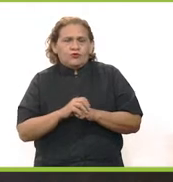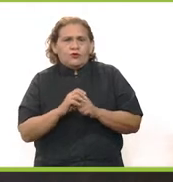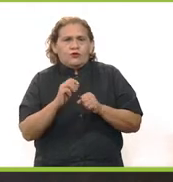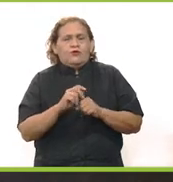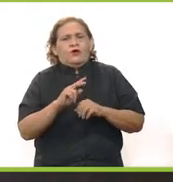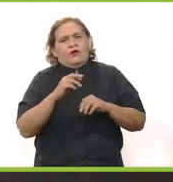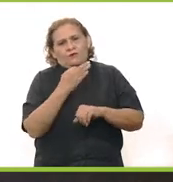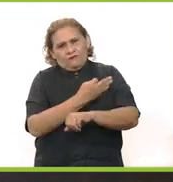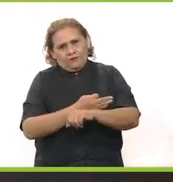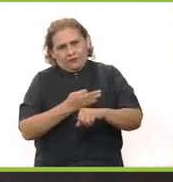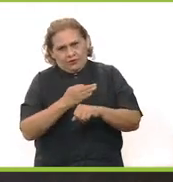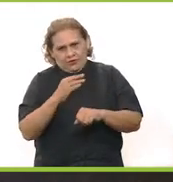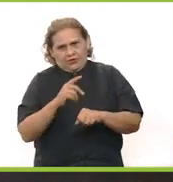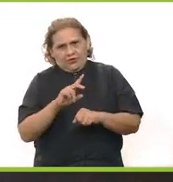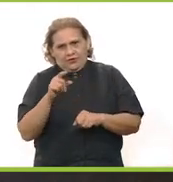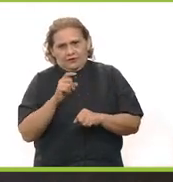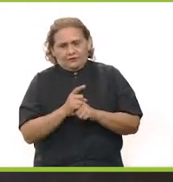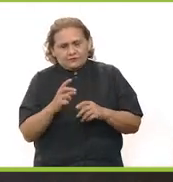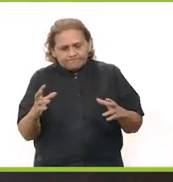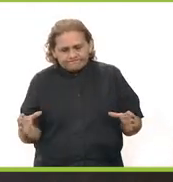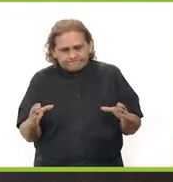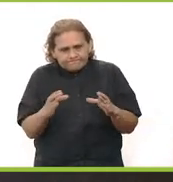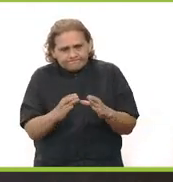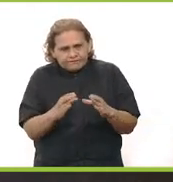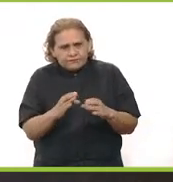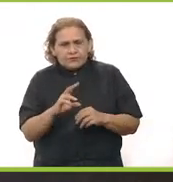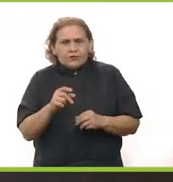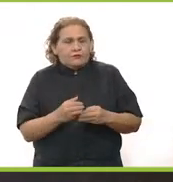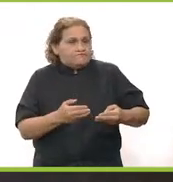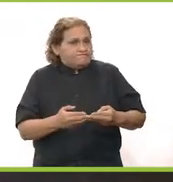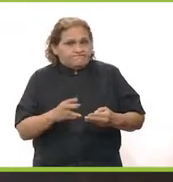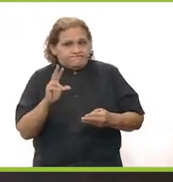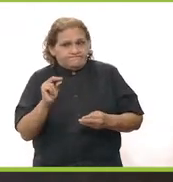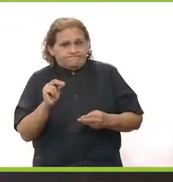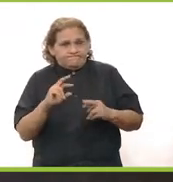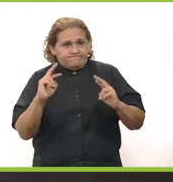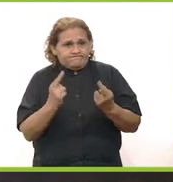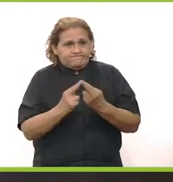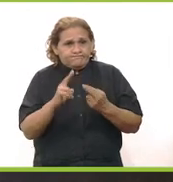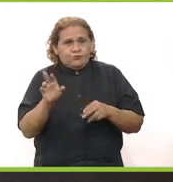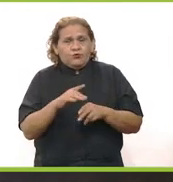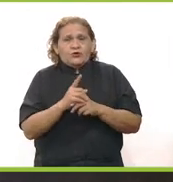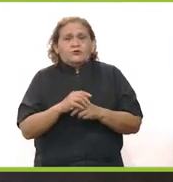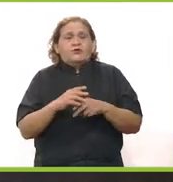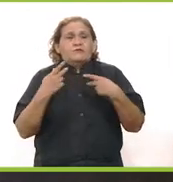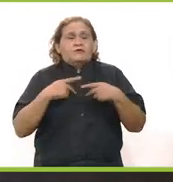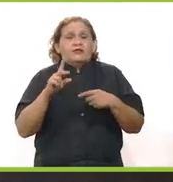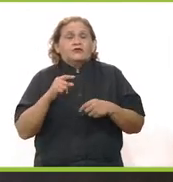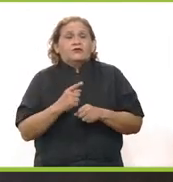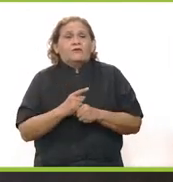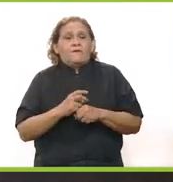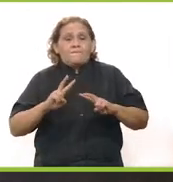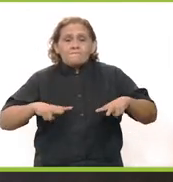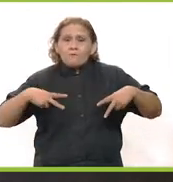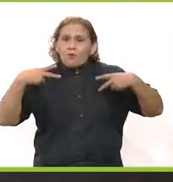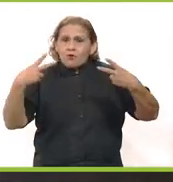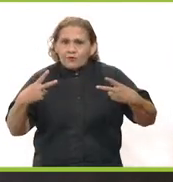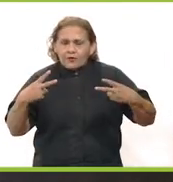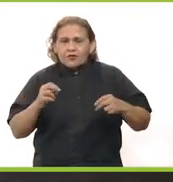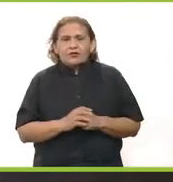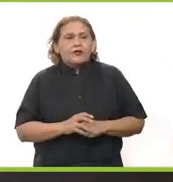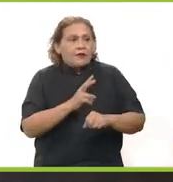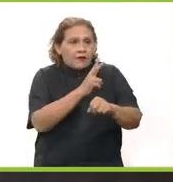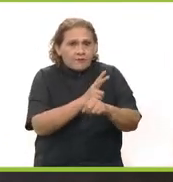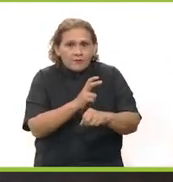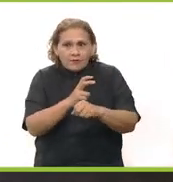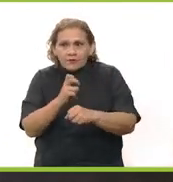con la familia nuclear. No podemos estar con la bisabuelita, la abuelita, los nenes de seis meses, porque esa es la gente que es más vulnerable en